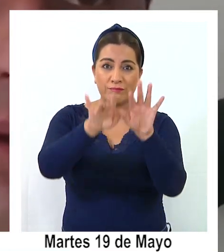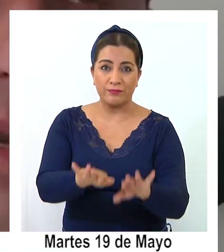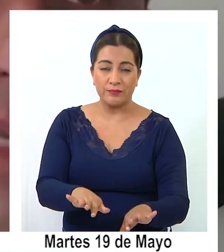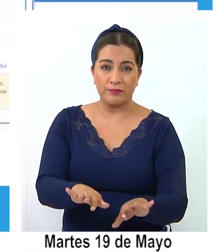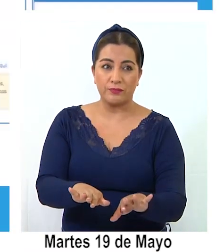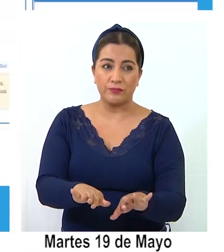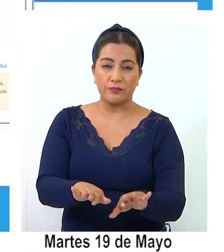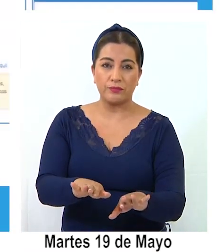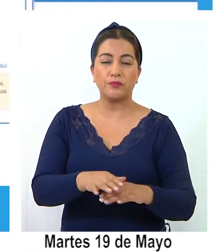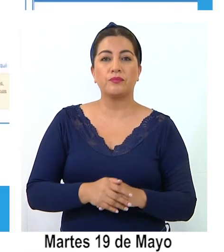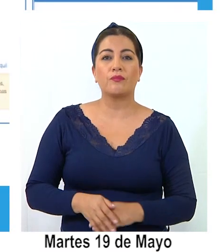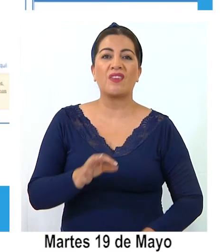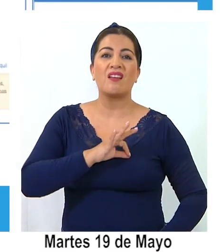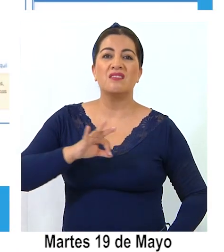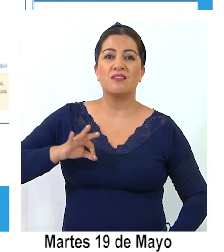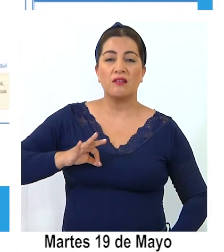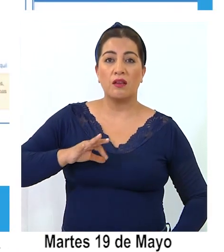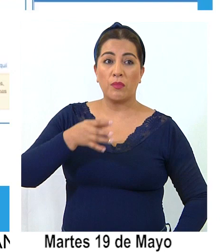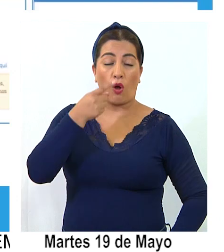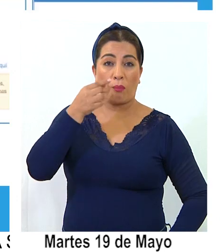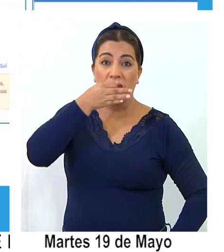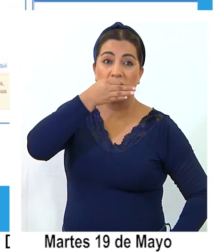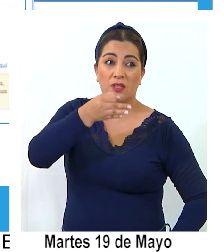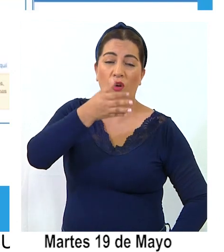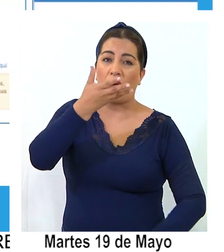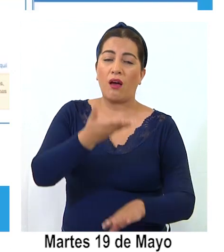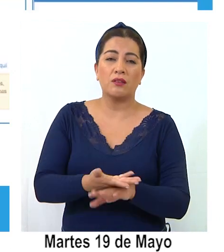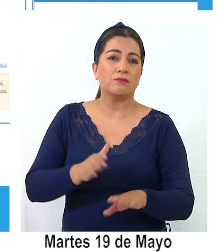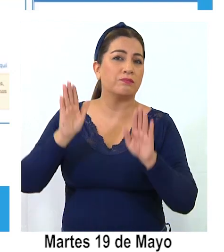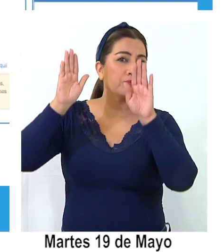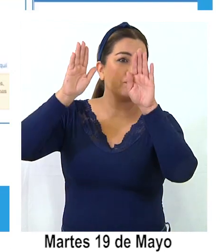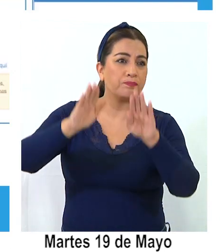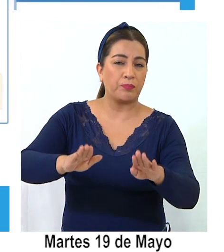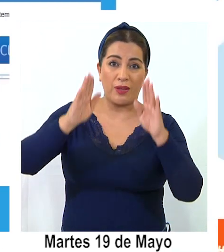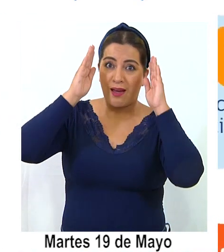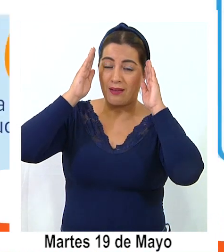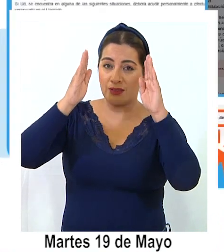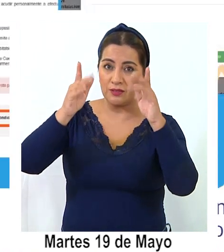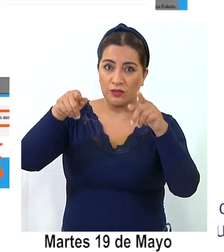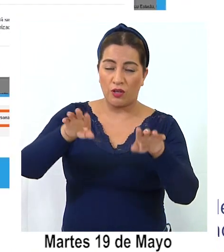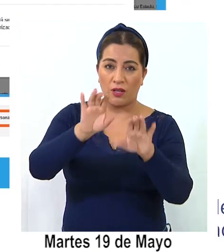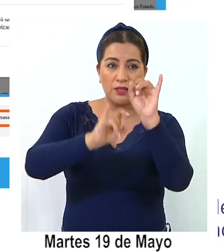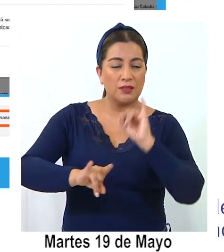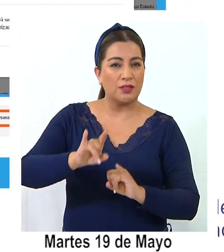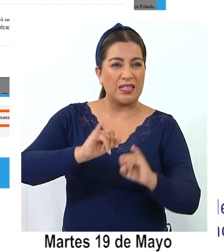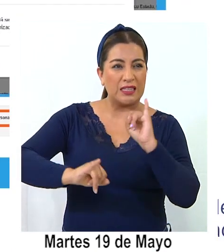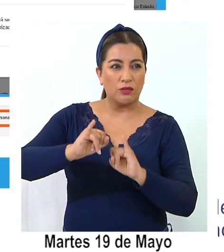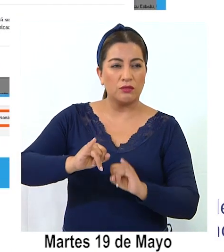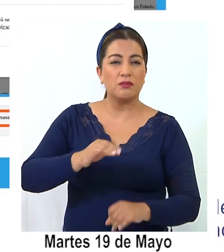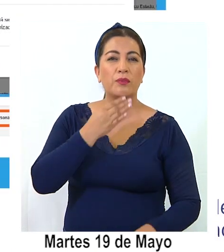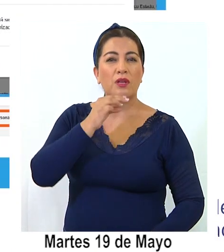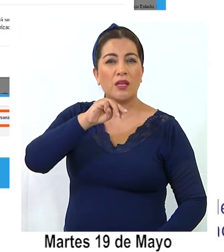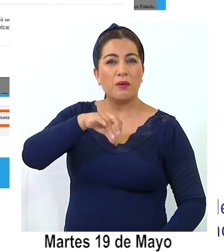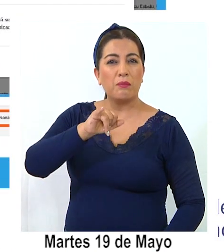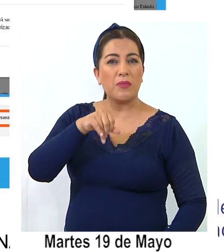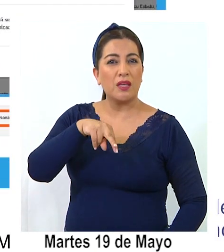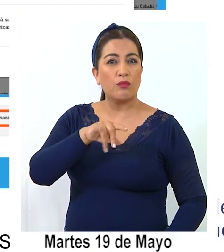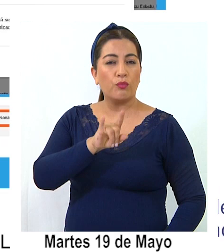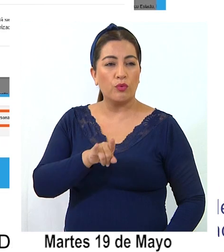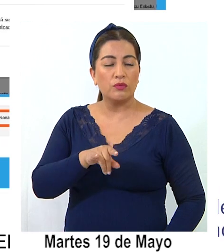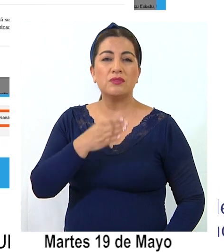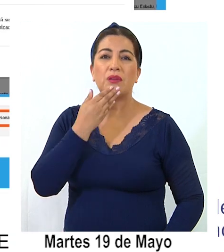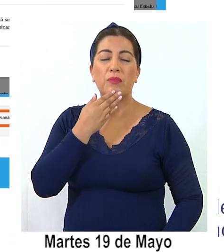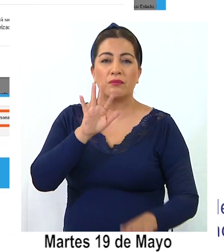mecanismos online. El Ceremi explicó que se han reforzado los mecanismos de atención remota, como Minbu Aló, y la